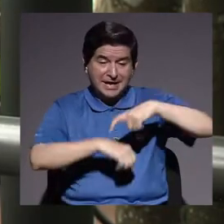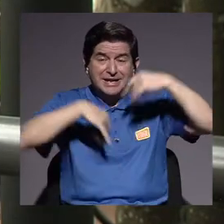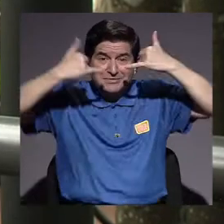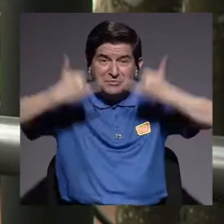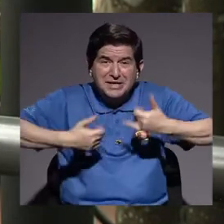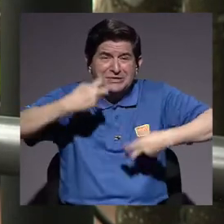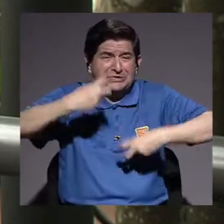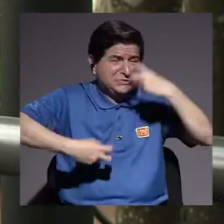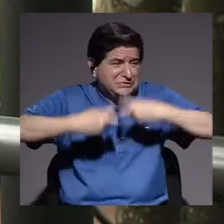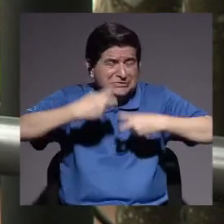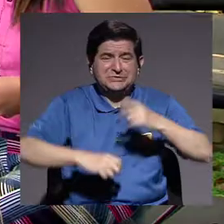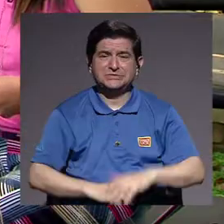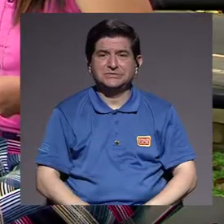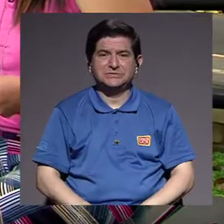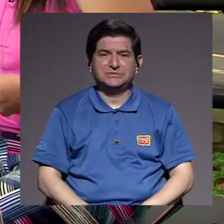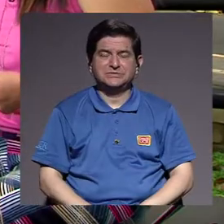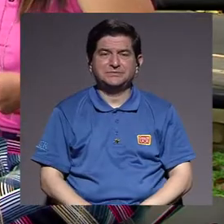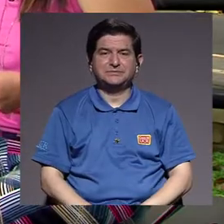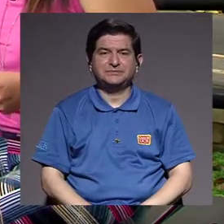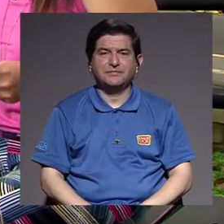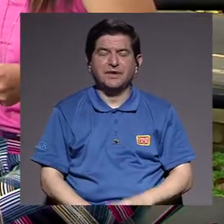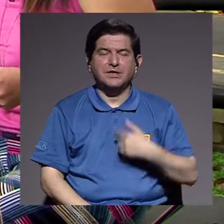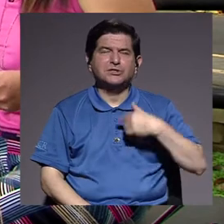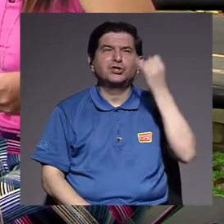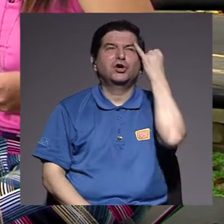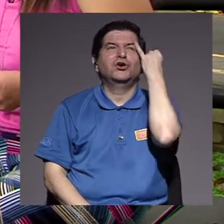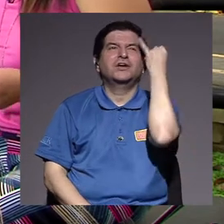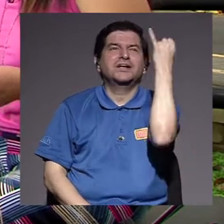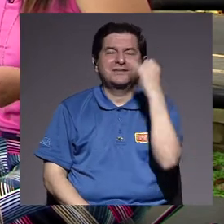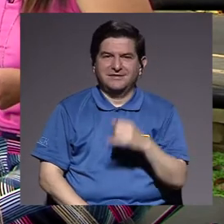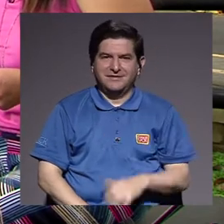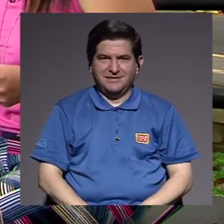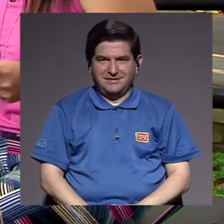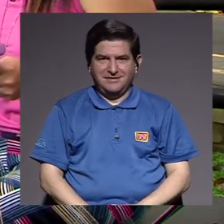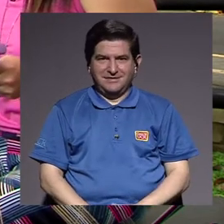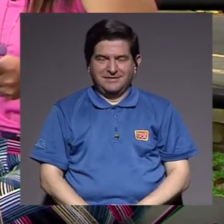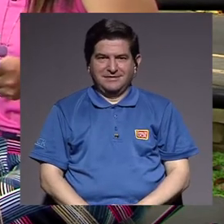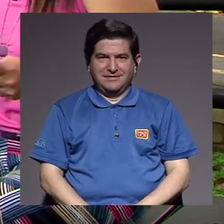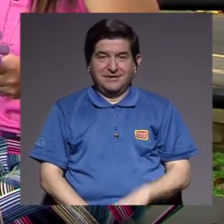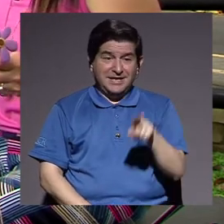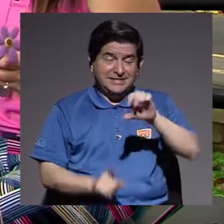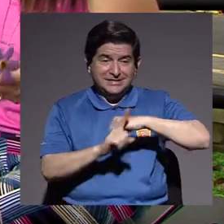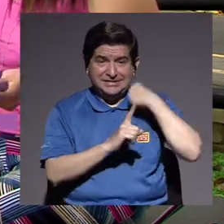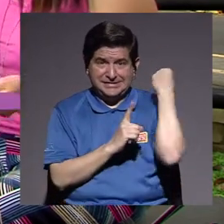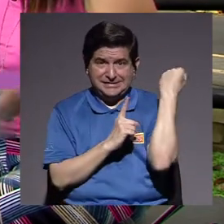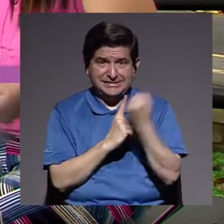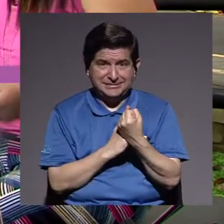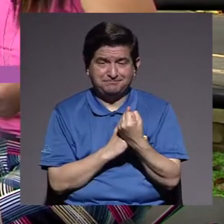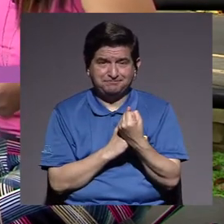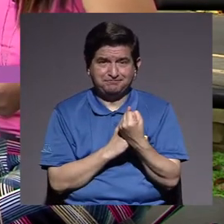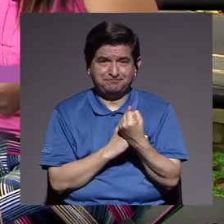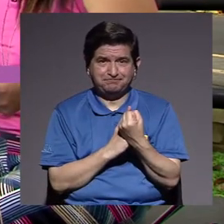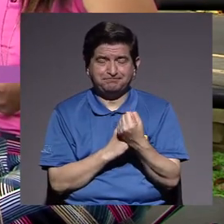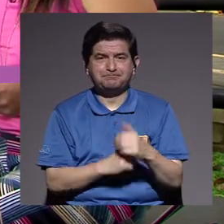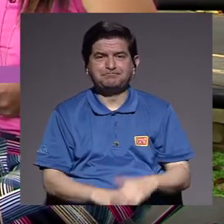este momento crítico, ¿verdad? Me quedo un poco con la idea de que esta situación